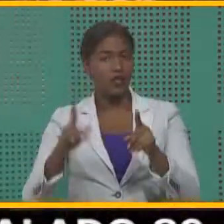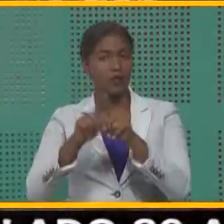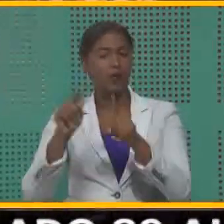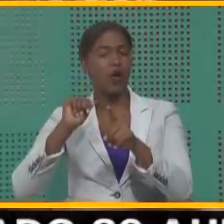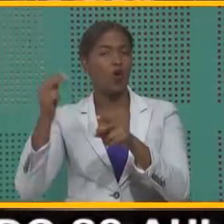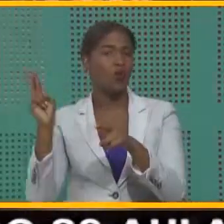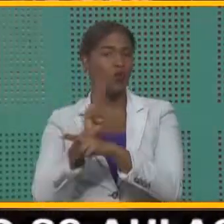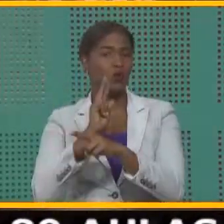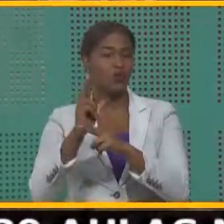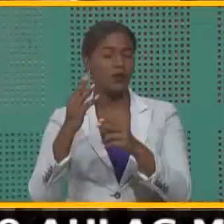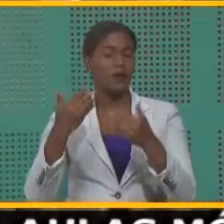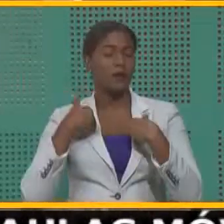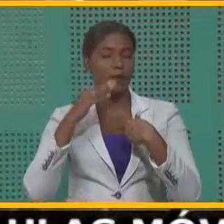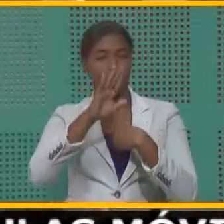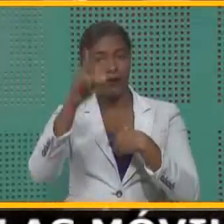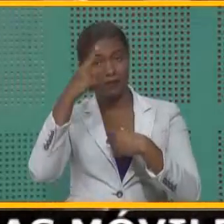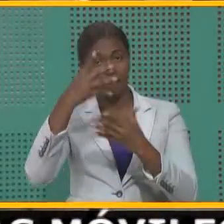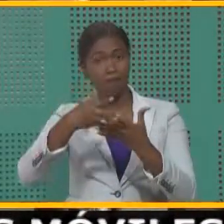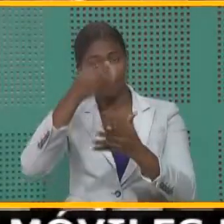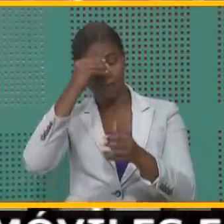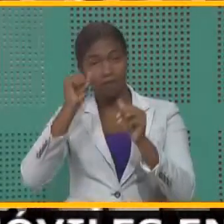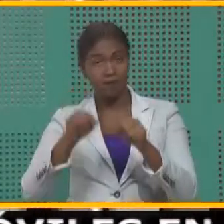herramientas válidas para su formación.